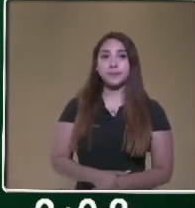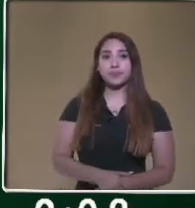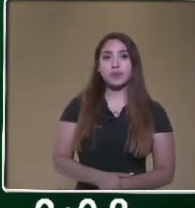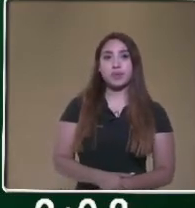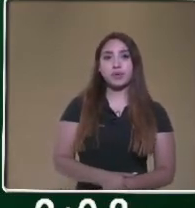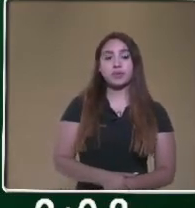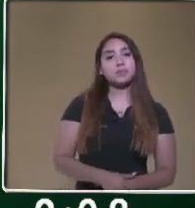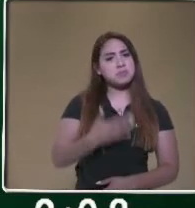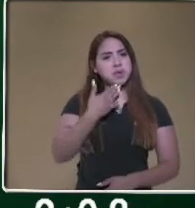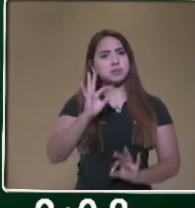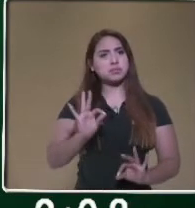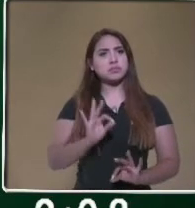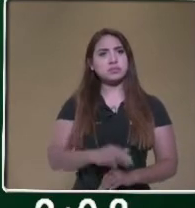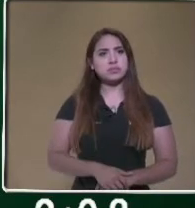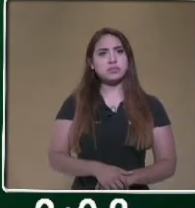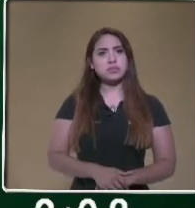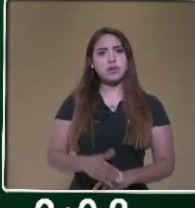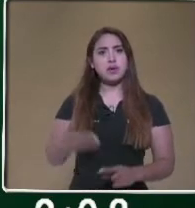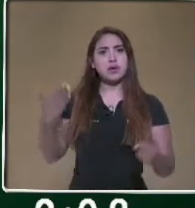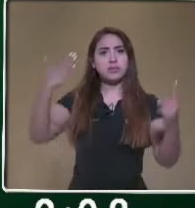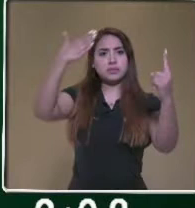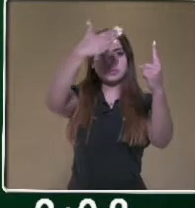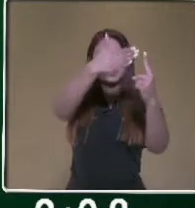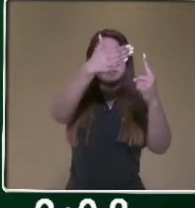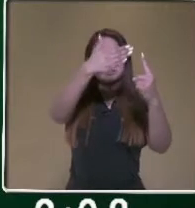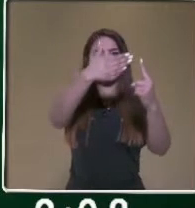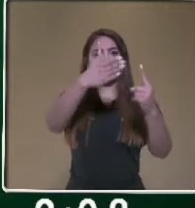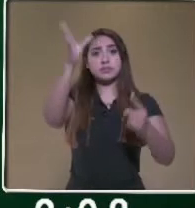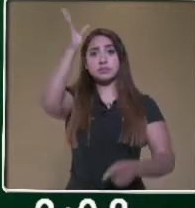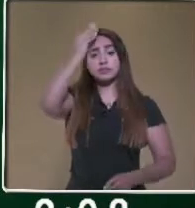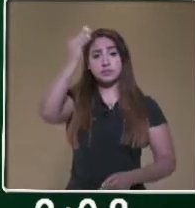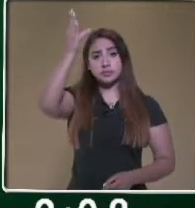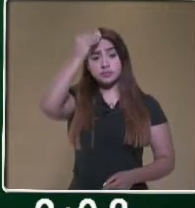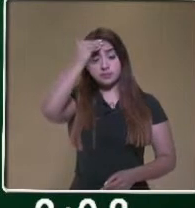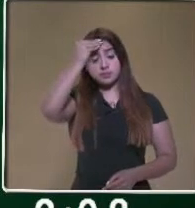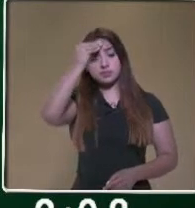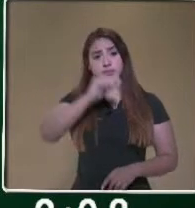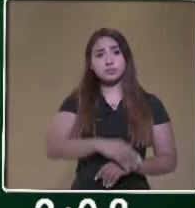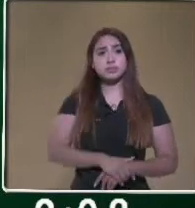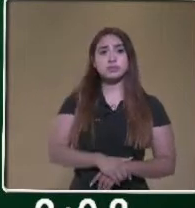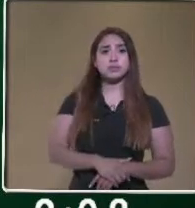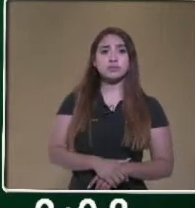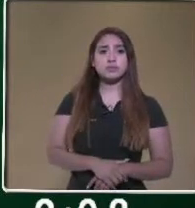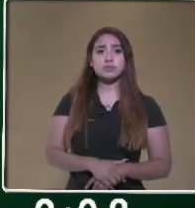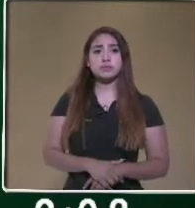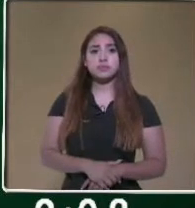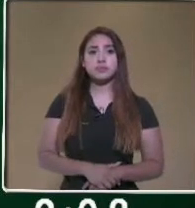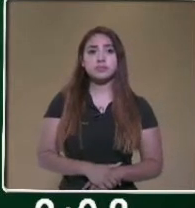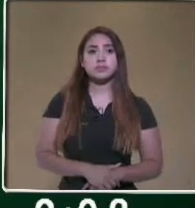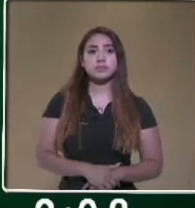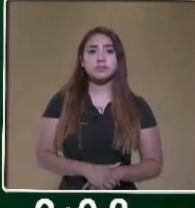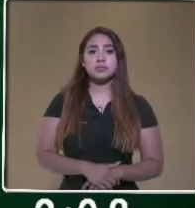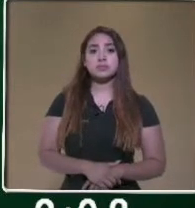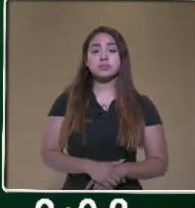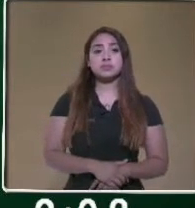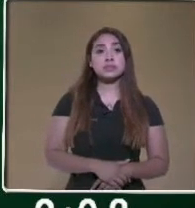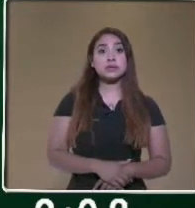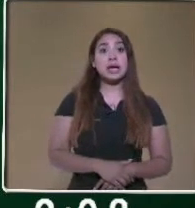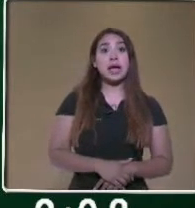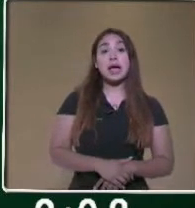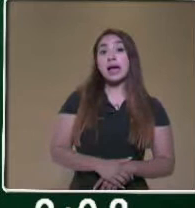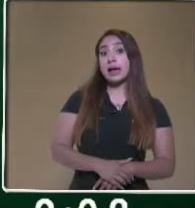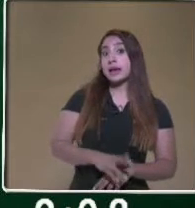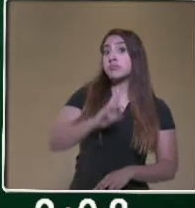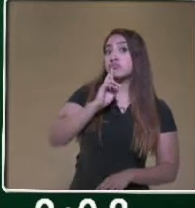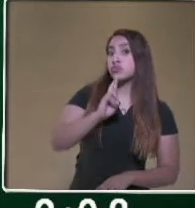Muy bien, el aprendizaje esperado, maestra, que vamos a trabajar en esta ocasión será resolver problemas en los